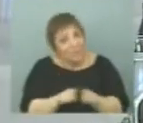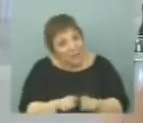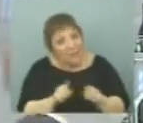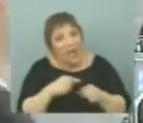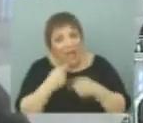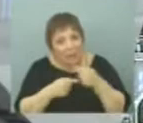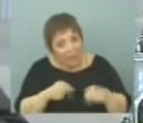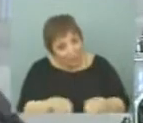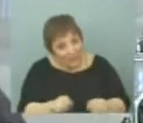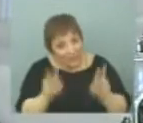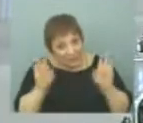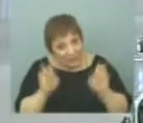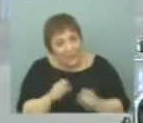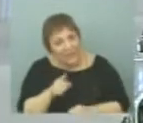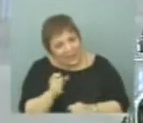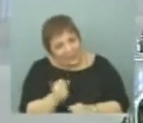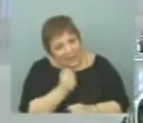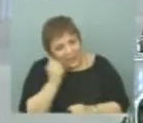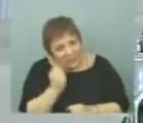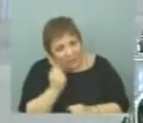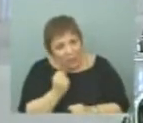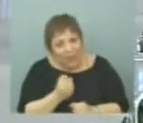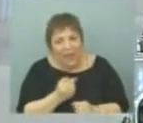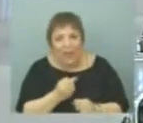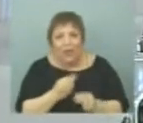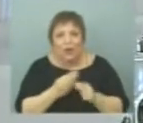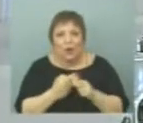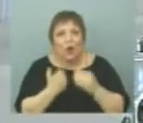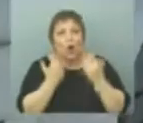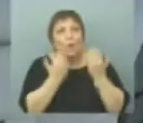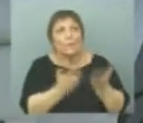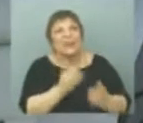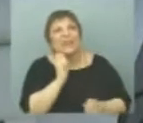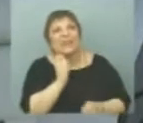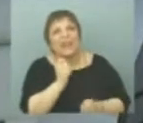mismos temas. ¿Es importante un nombre para el Ministerio de Economía?